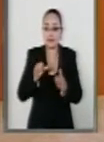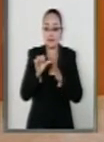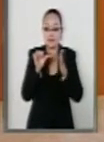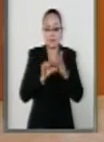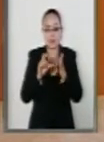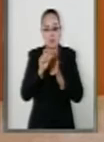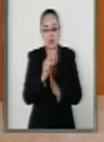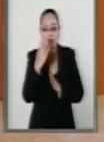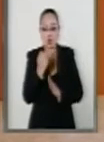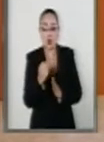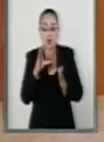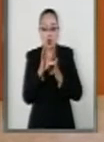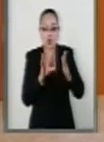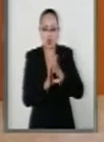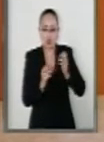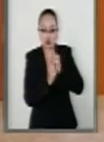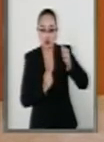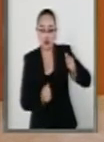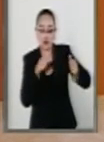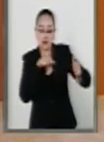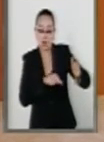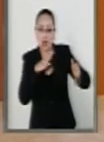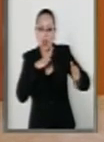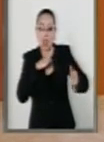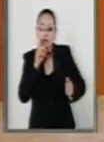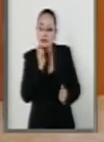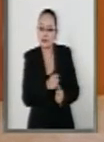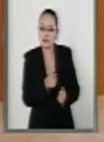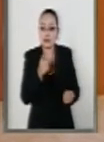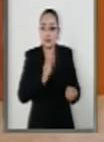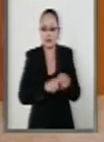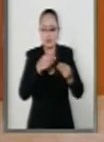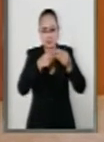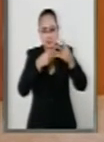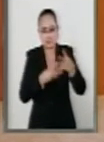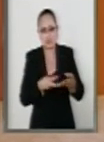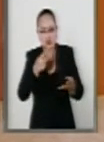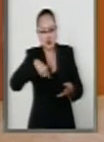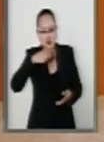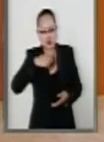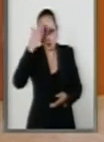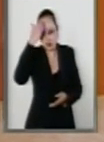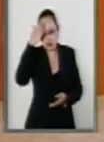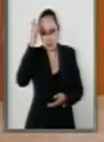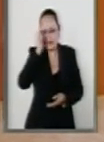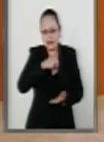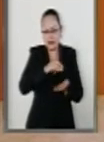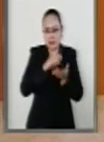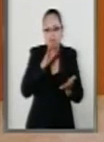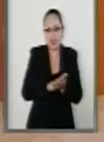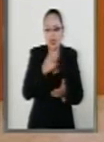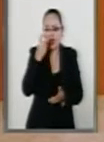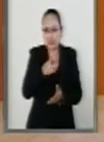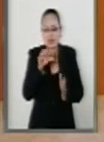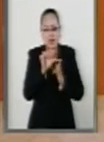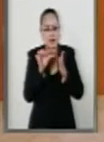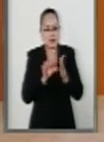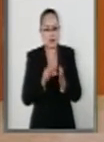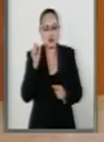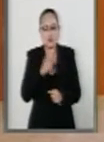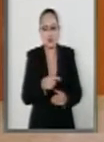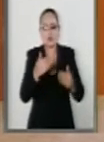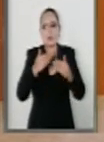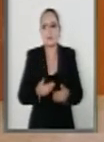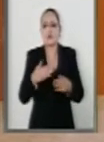29 constitucional todos los preceptos que conocemos están inscritos en este mismo artículo. En